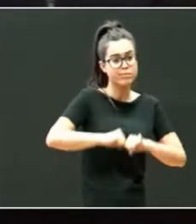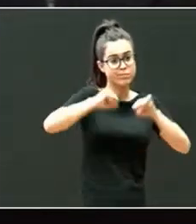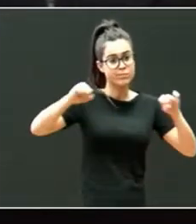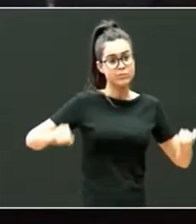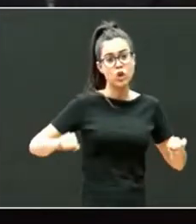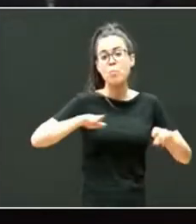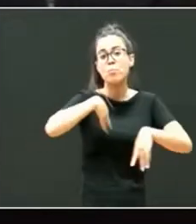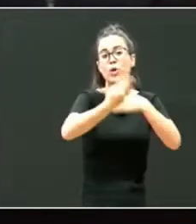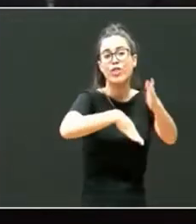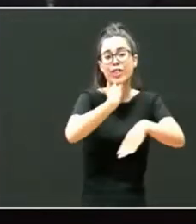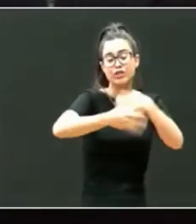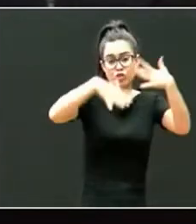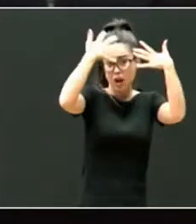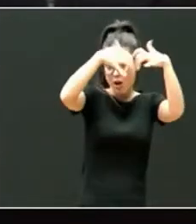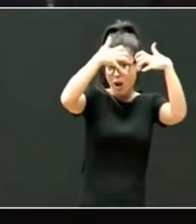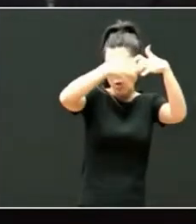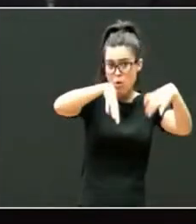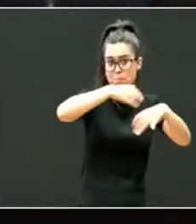neurobiológicos con lo cual